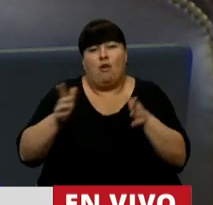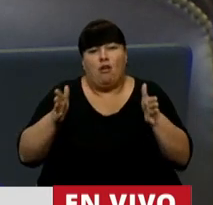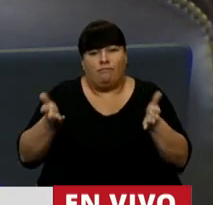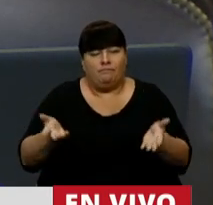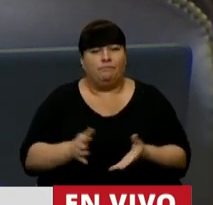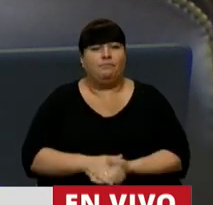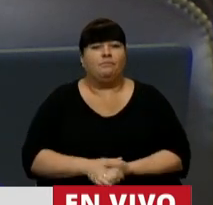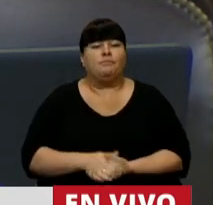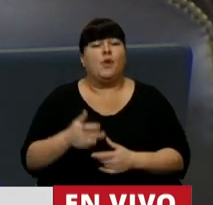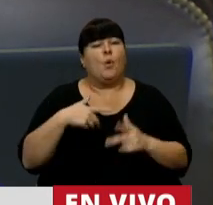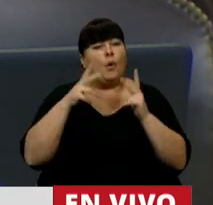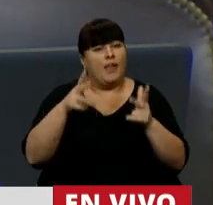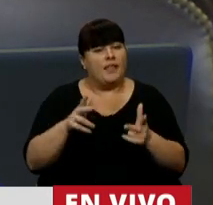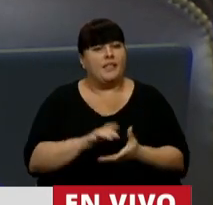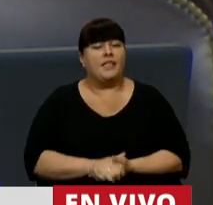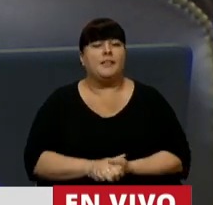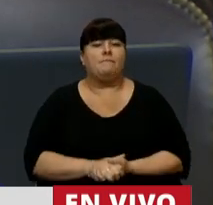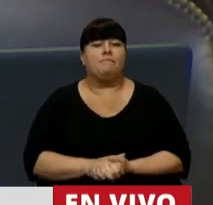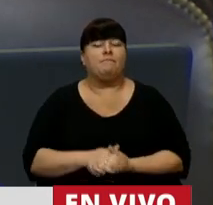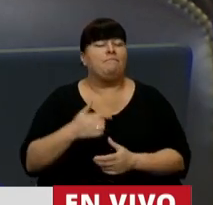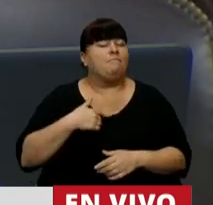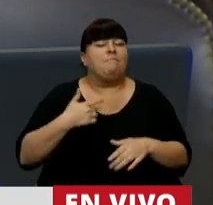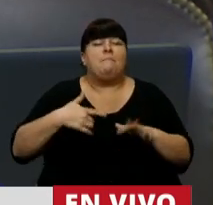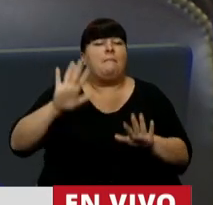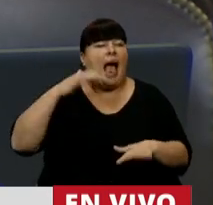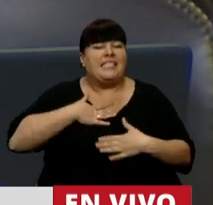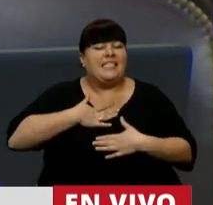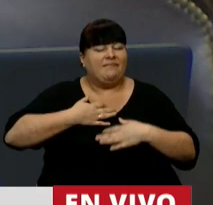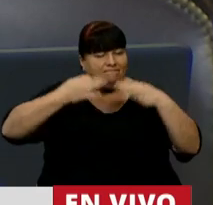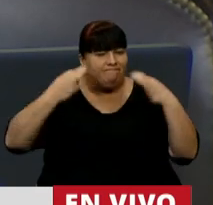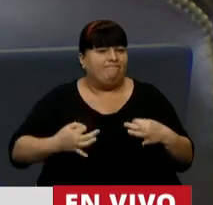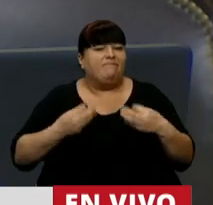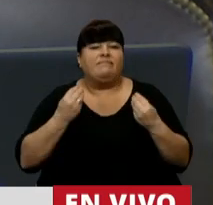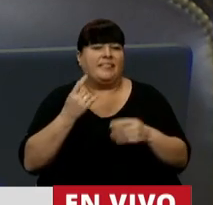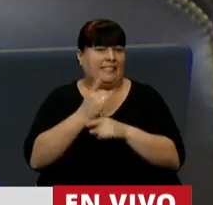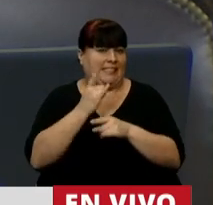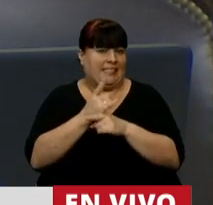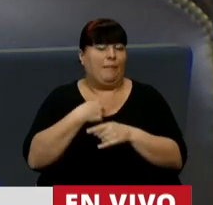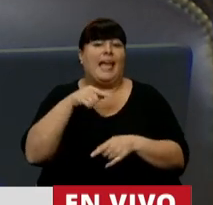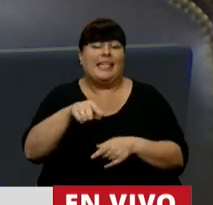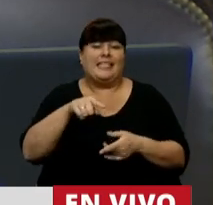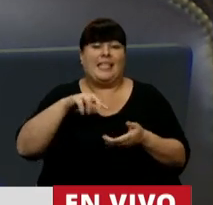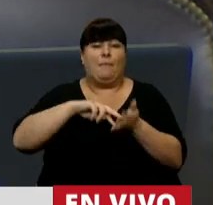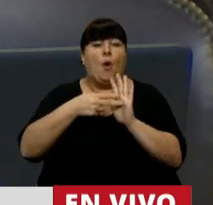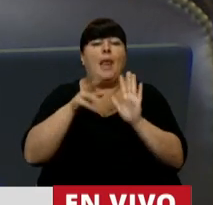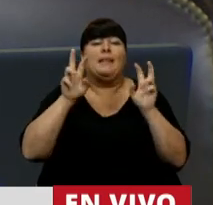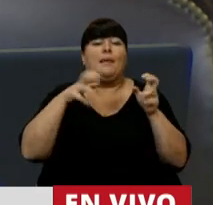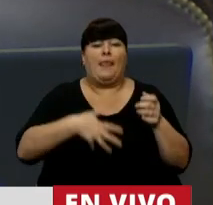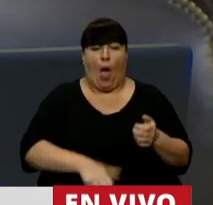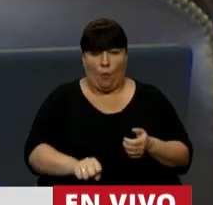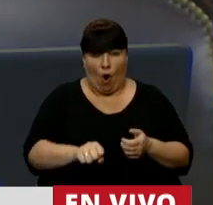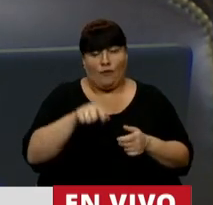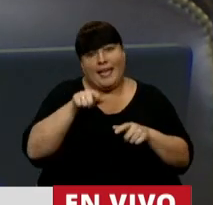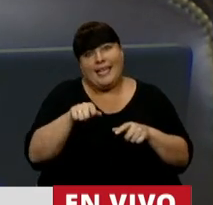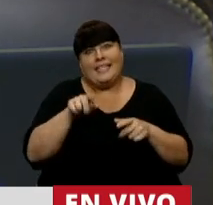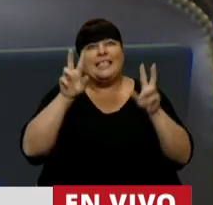Quiero decirle que una de mis más profundas convicciones siempre fueron que esta problemática, la del aborto, esta